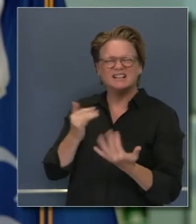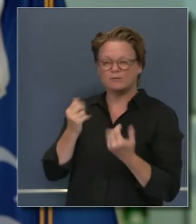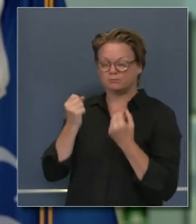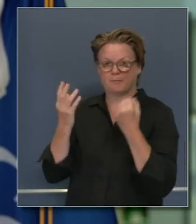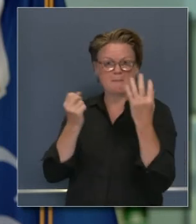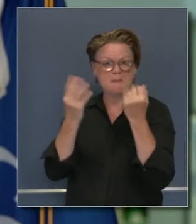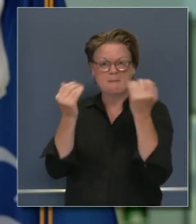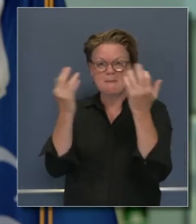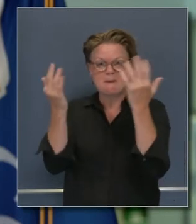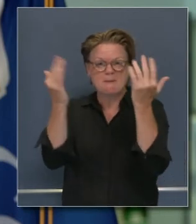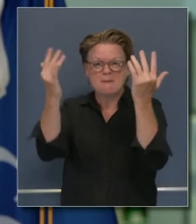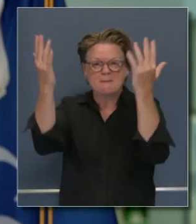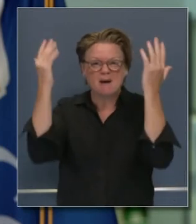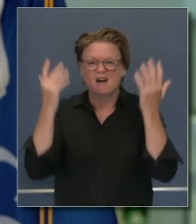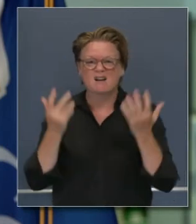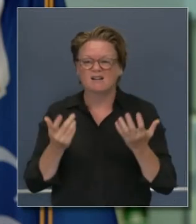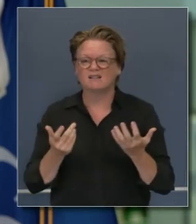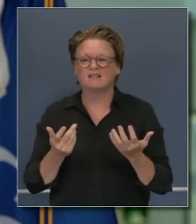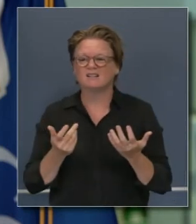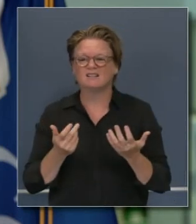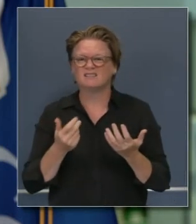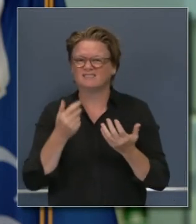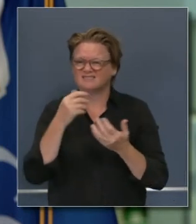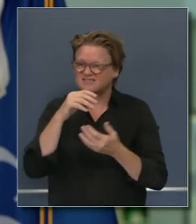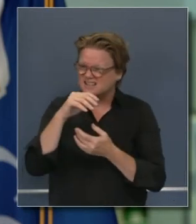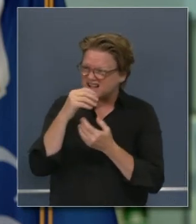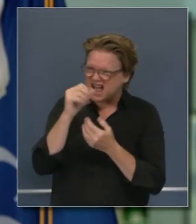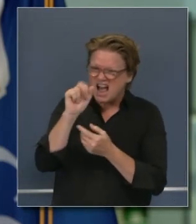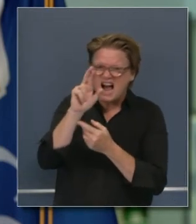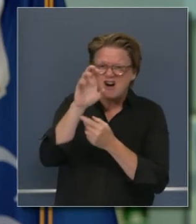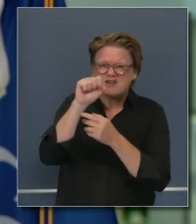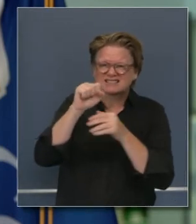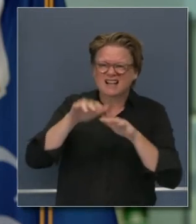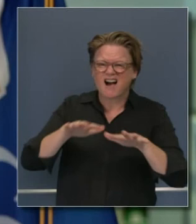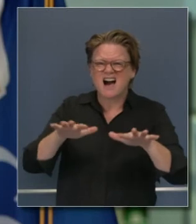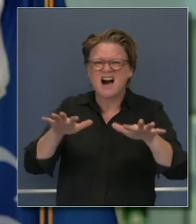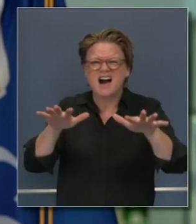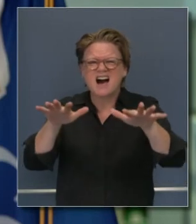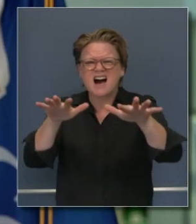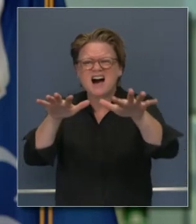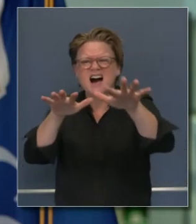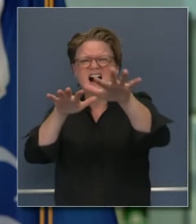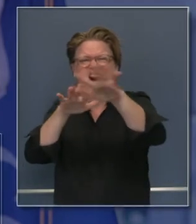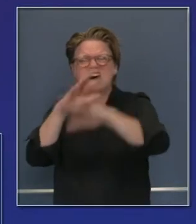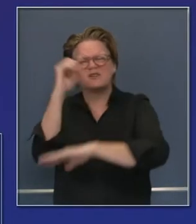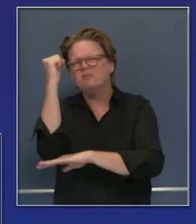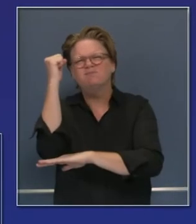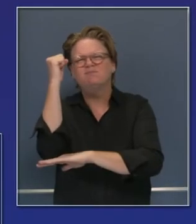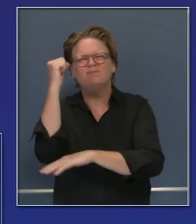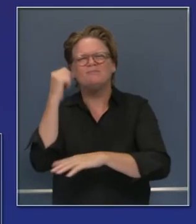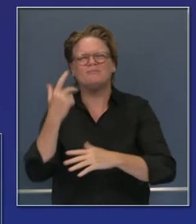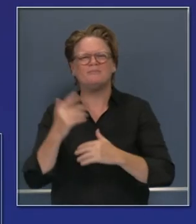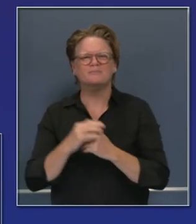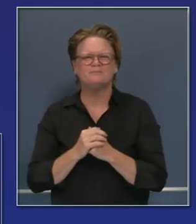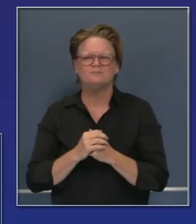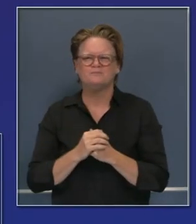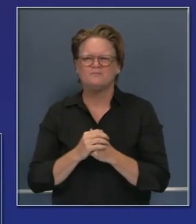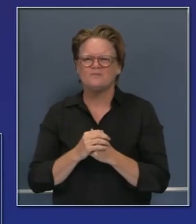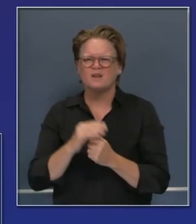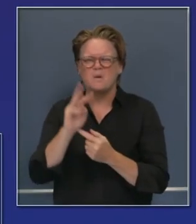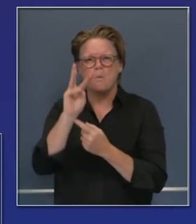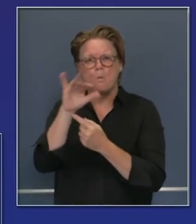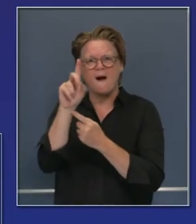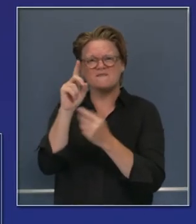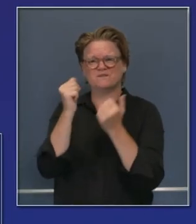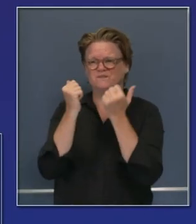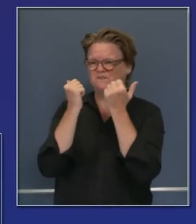en cuanto a acres quemados este año en contraste con años anteriores y sabemos que son los